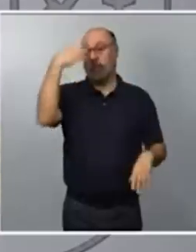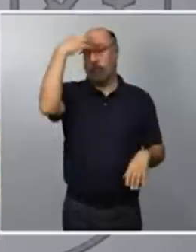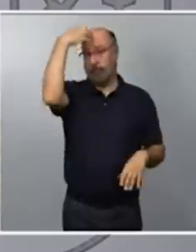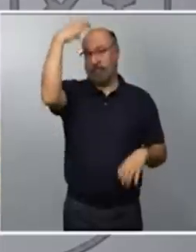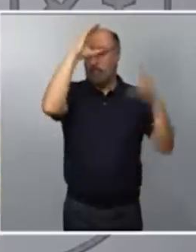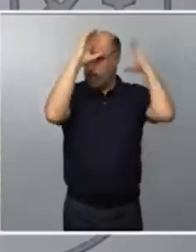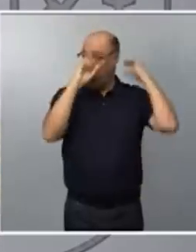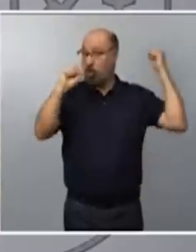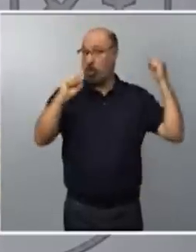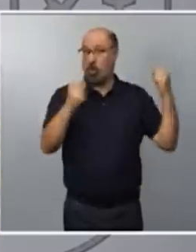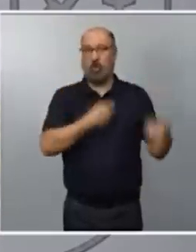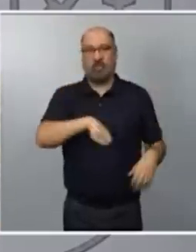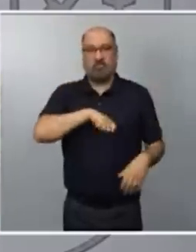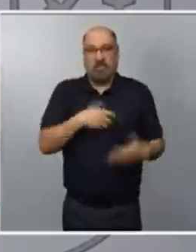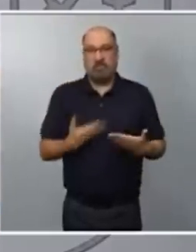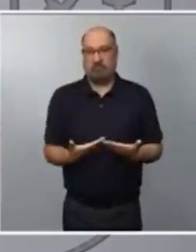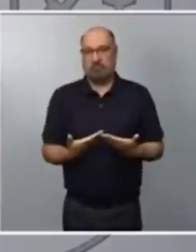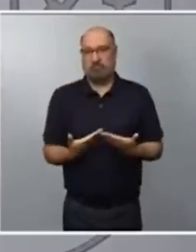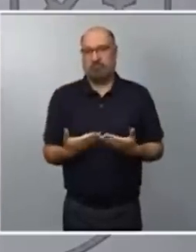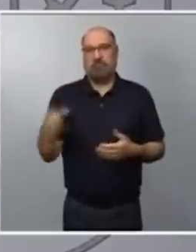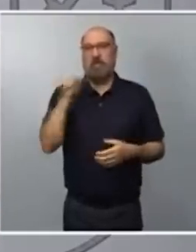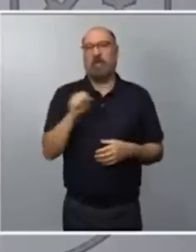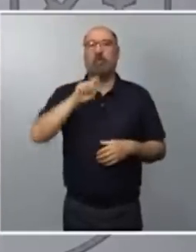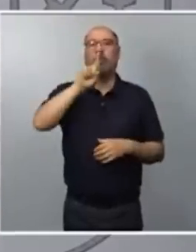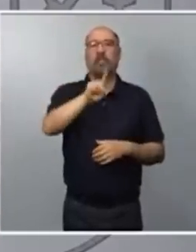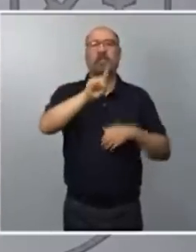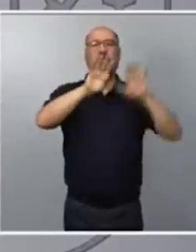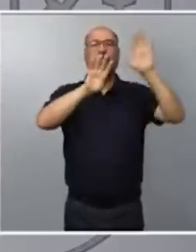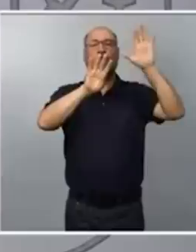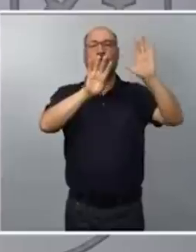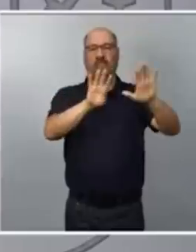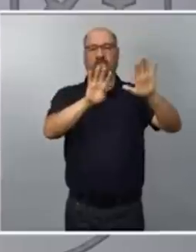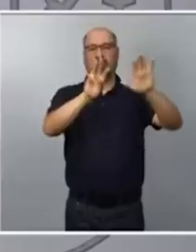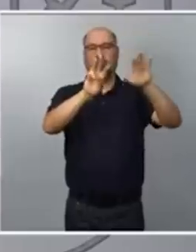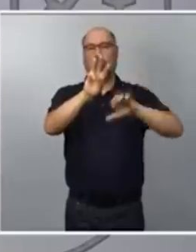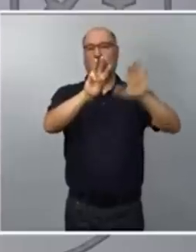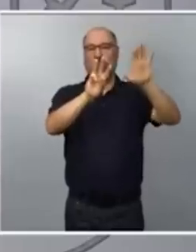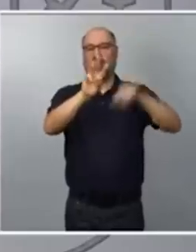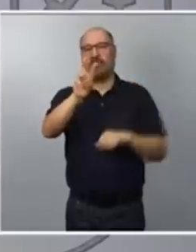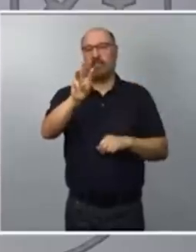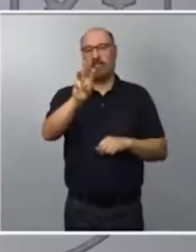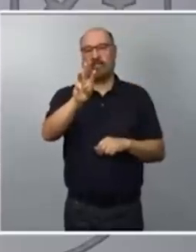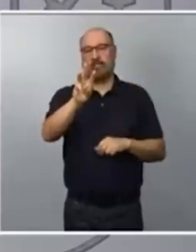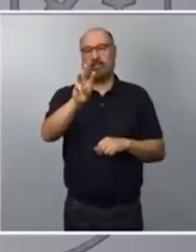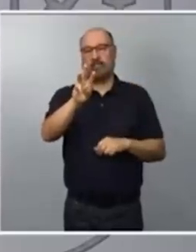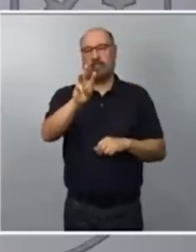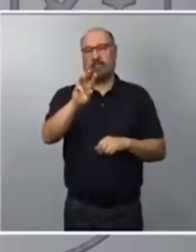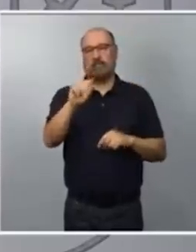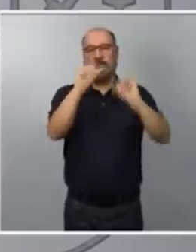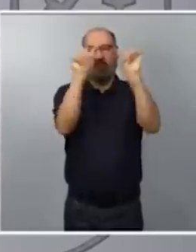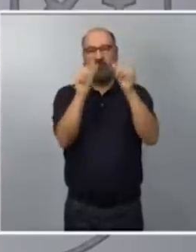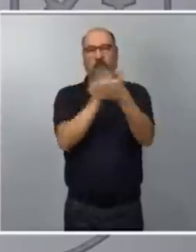que es del año 1983. Hasta la tipografía es distinta, como ven ustedes.